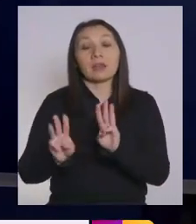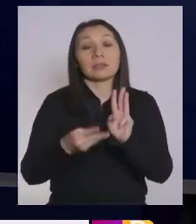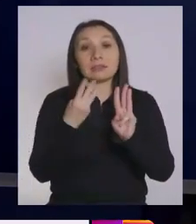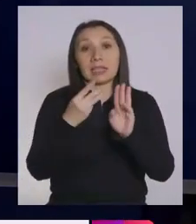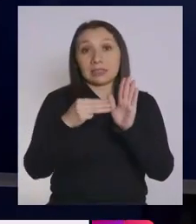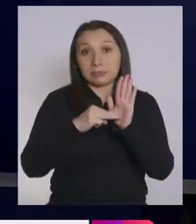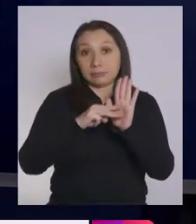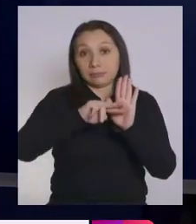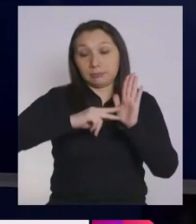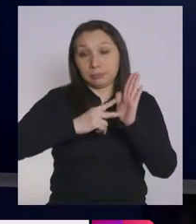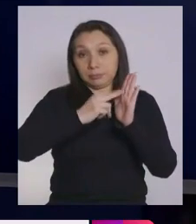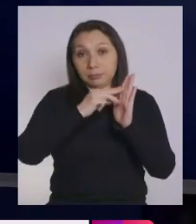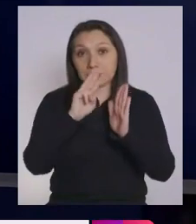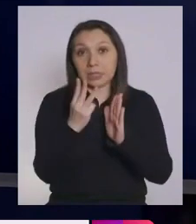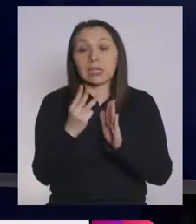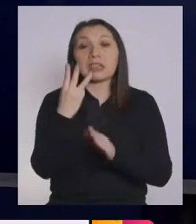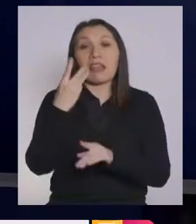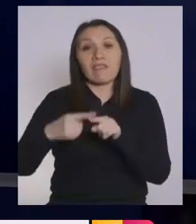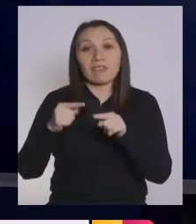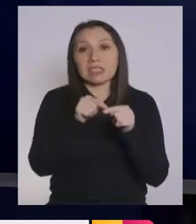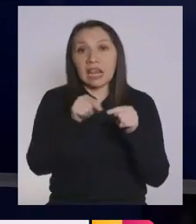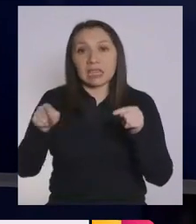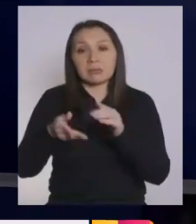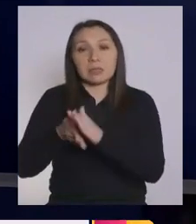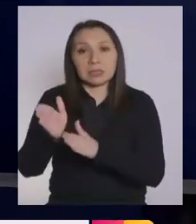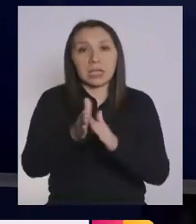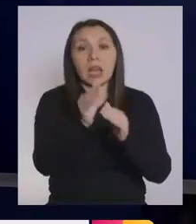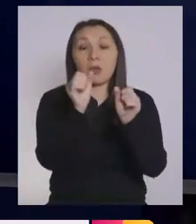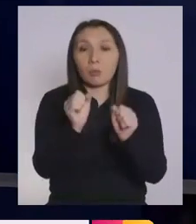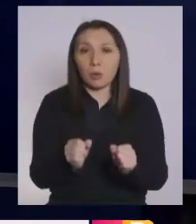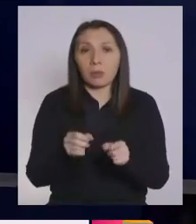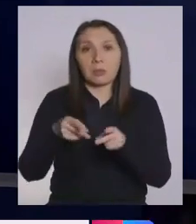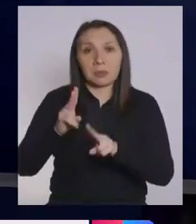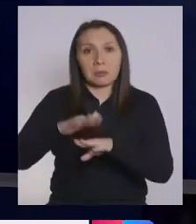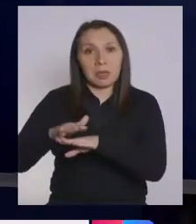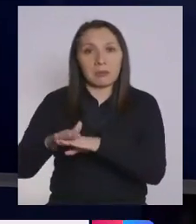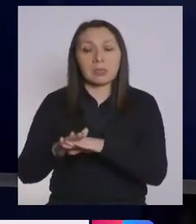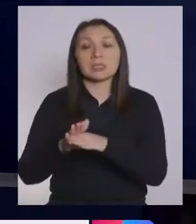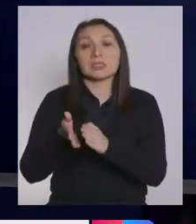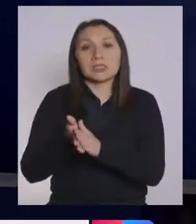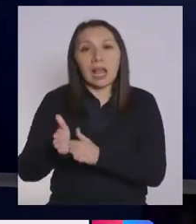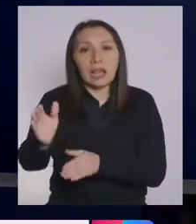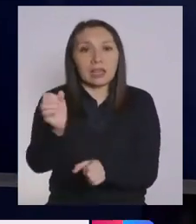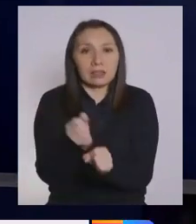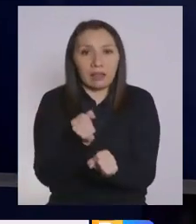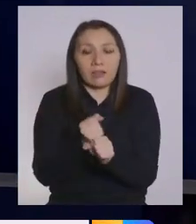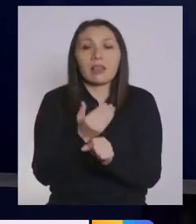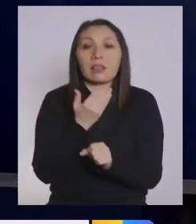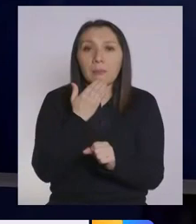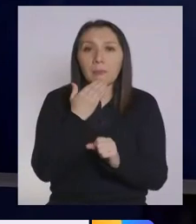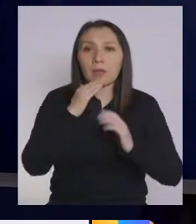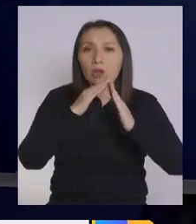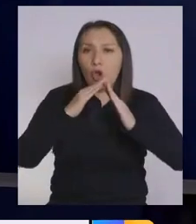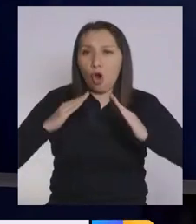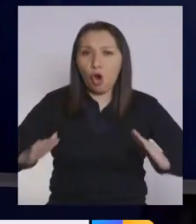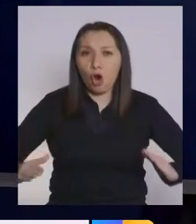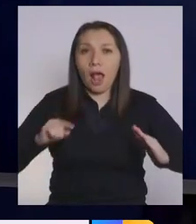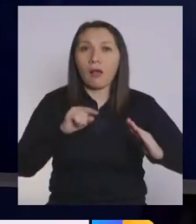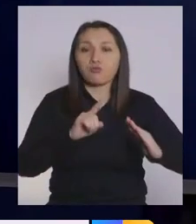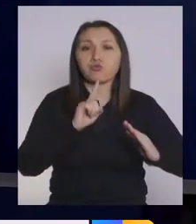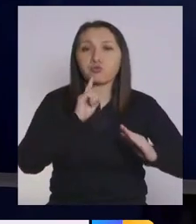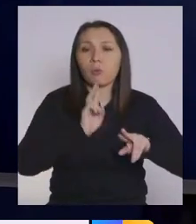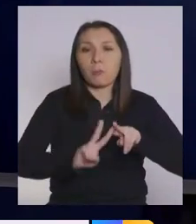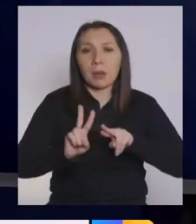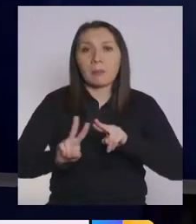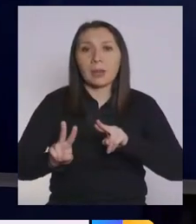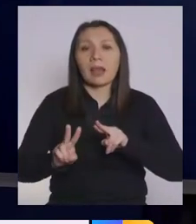tres salidas semanales cada niño en residencia. Se van a permitir ya salidas laborales en residencias que se encuentren en